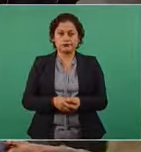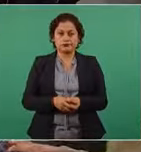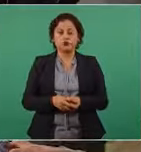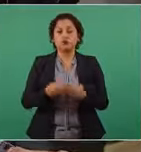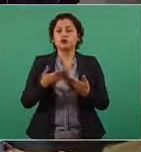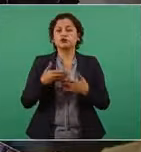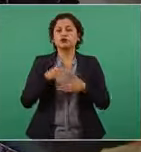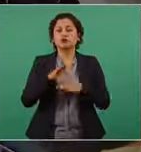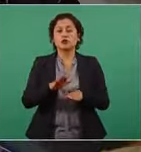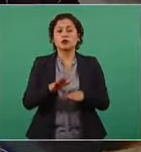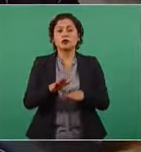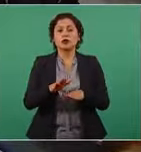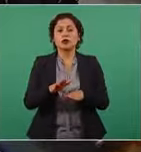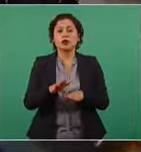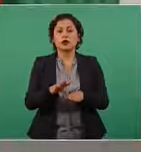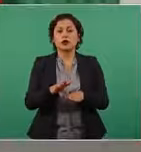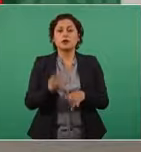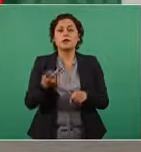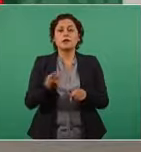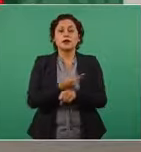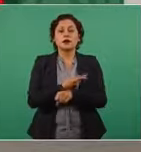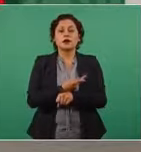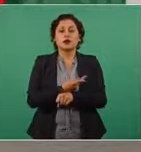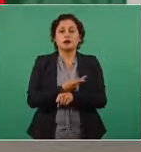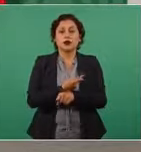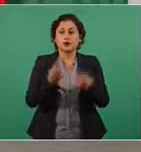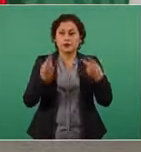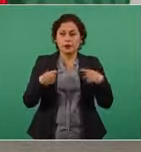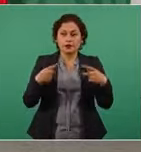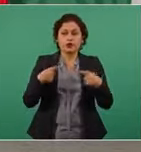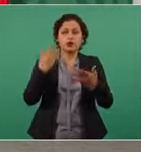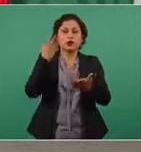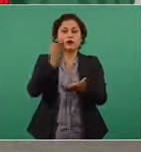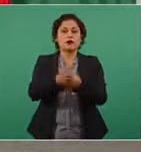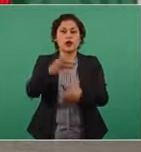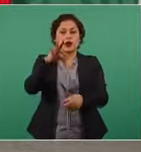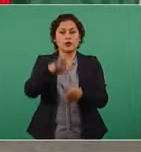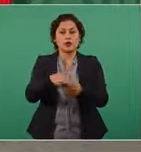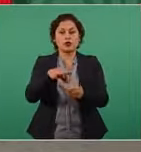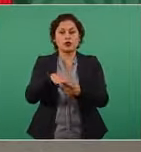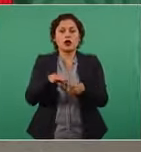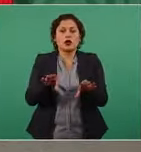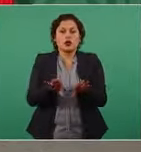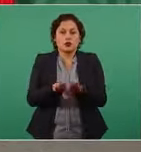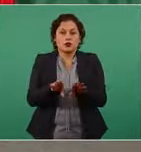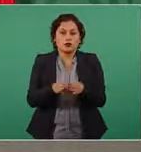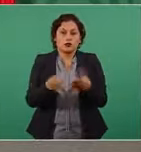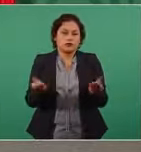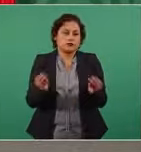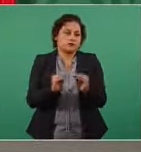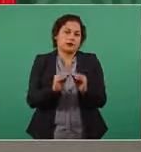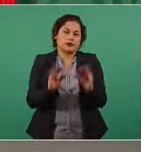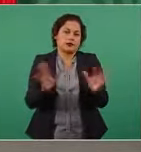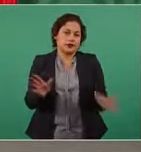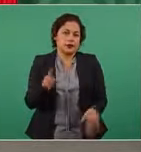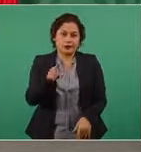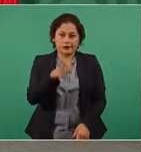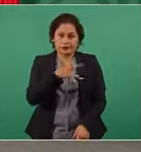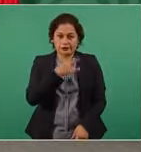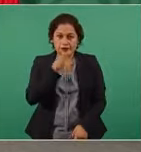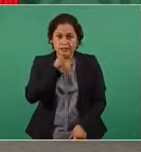cómo participar y desde luego si se está mal, pues no se puede ir,